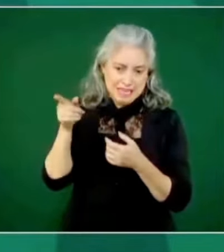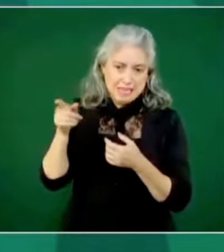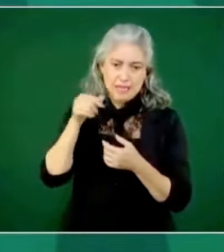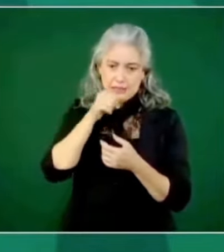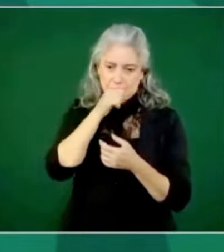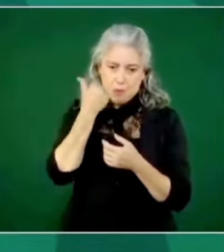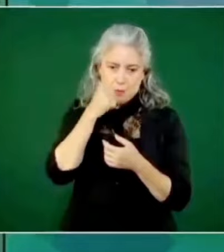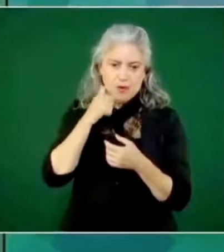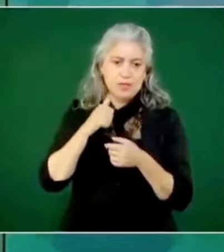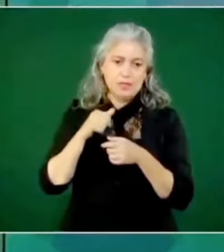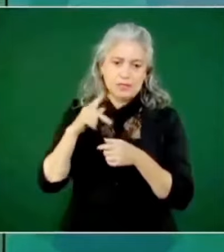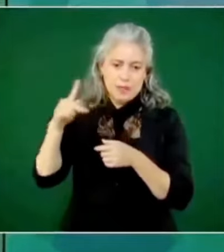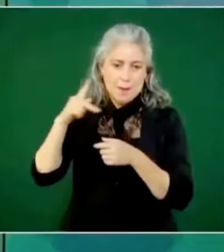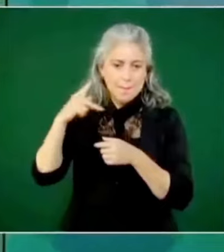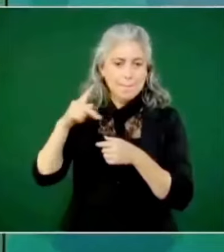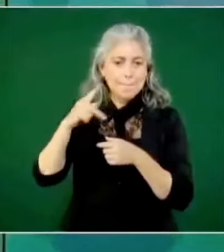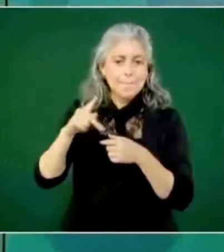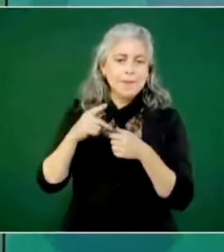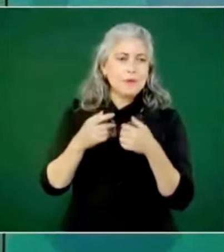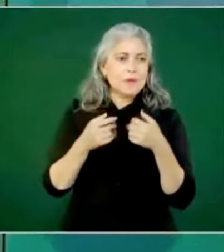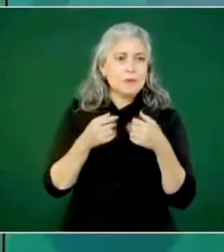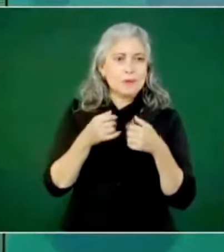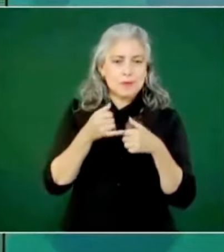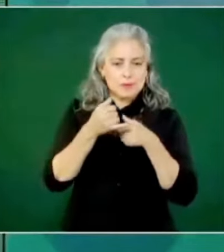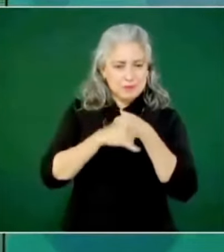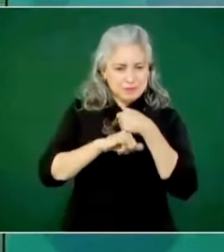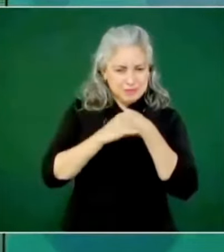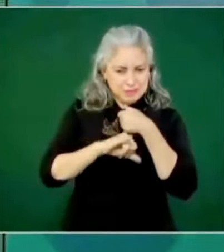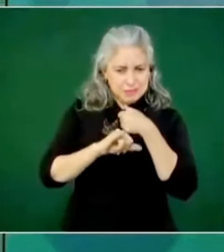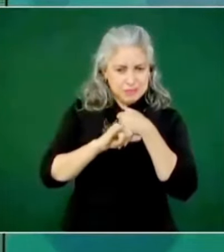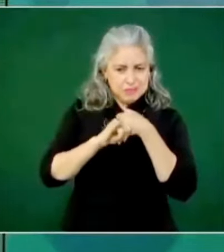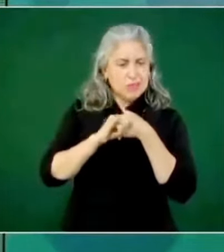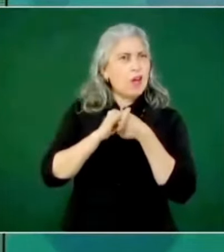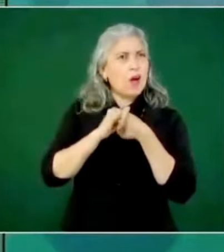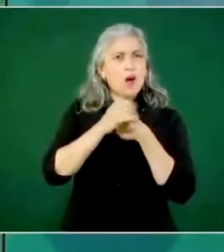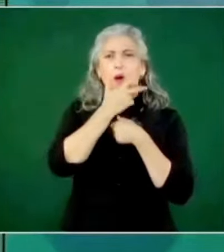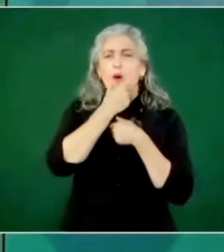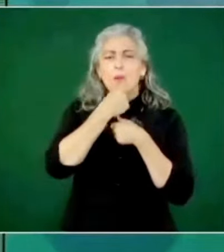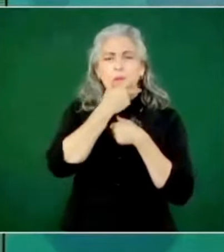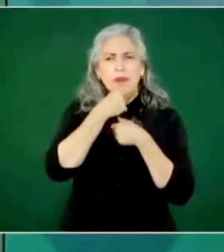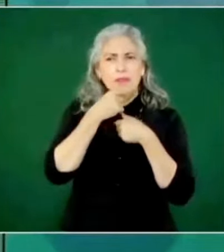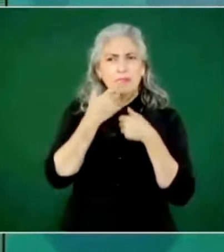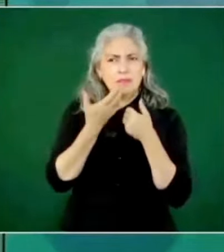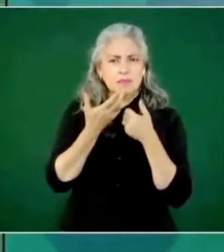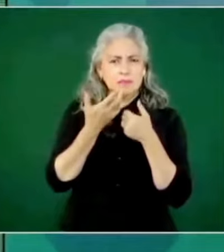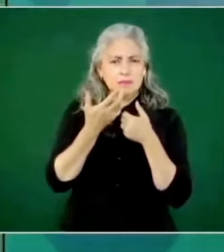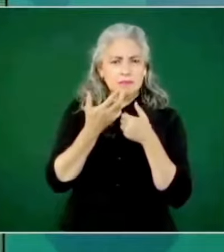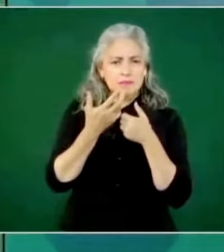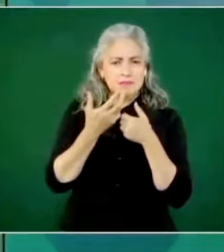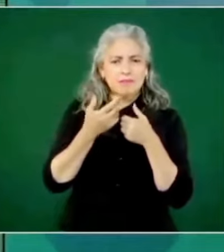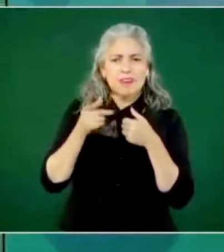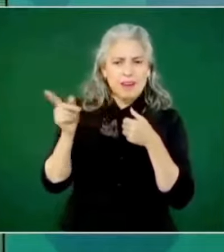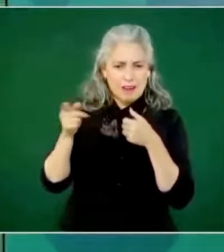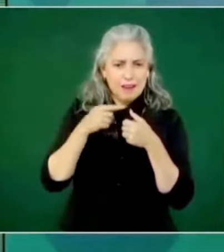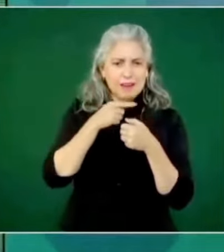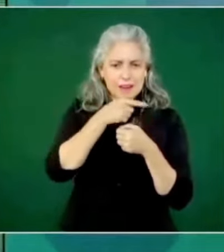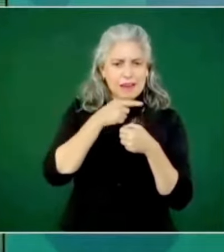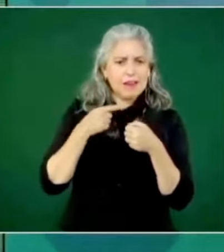y dice, los ricos y los poderosos ni sienten